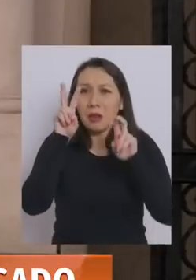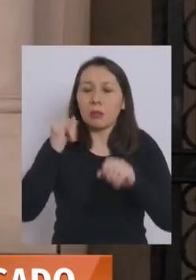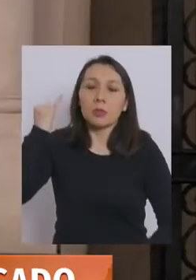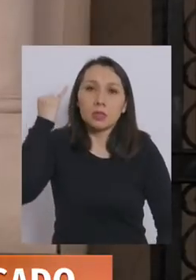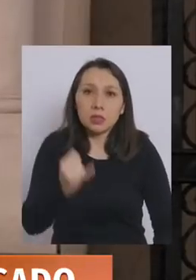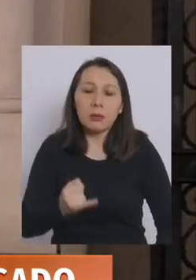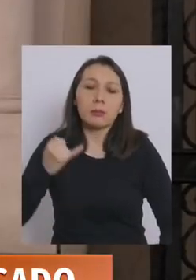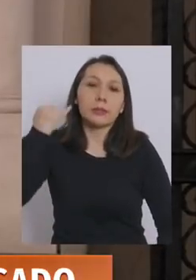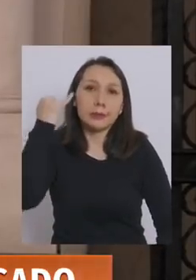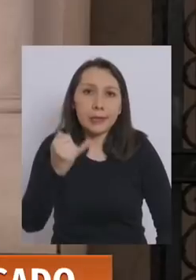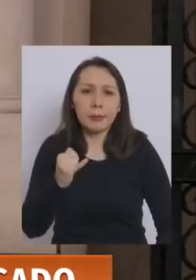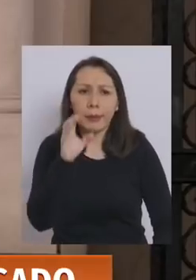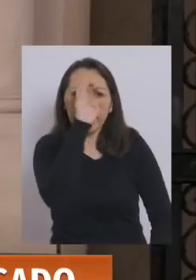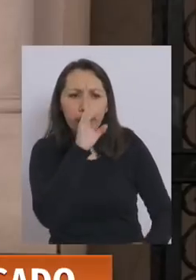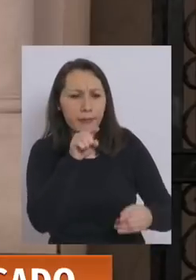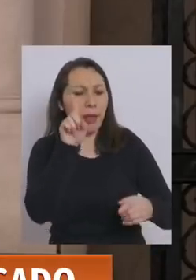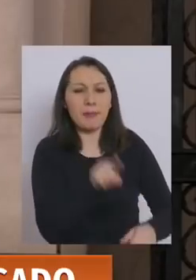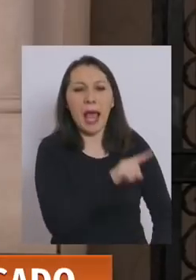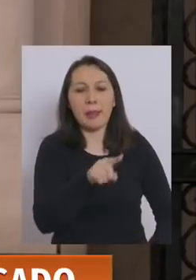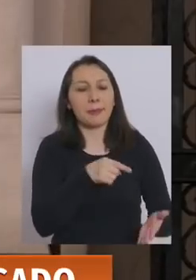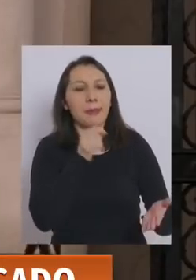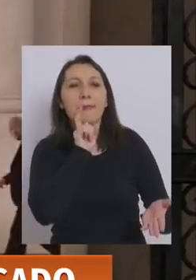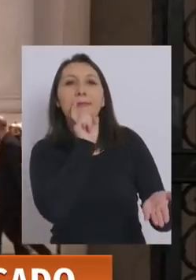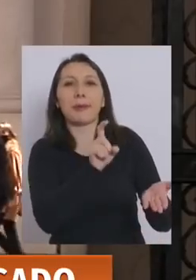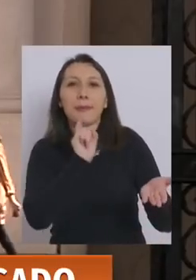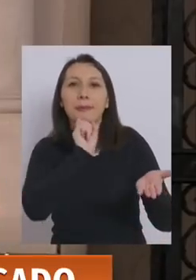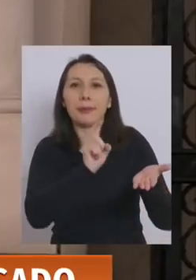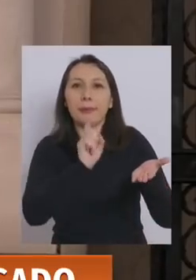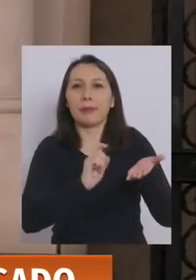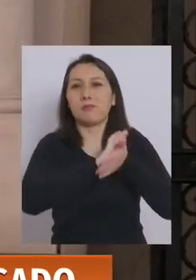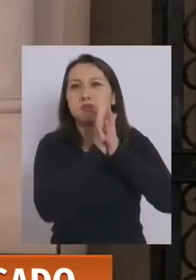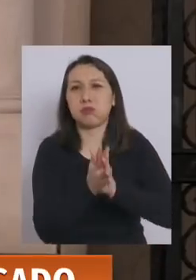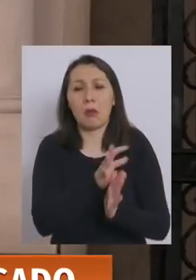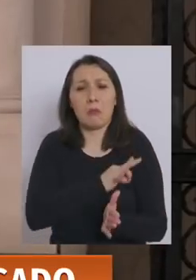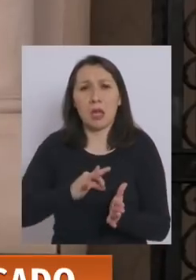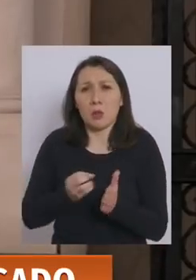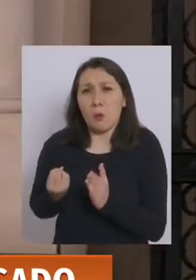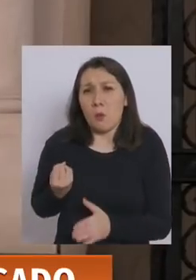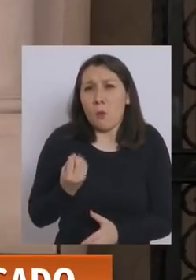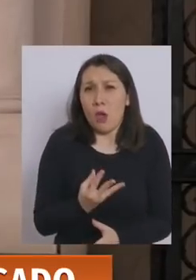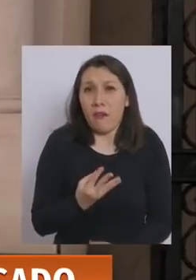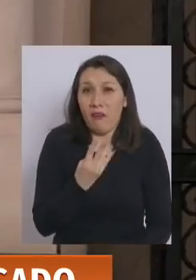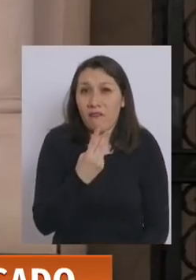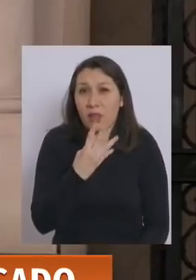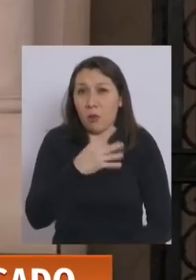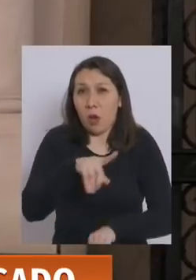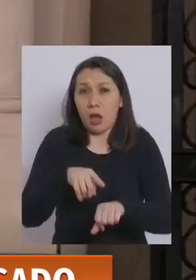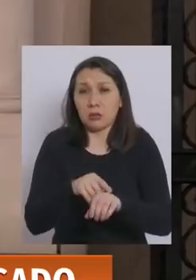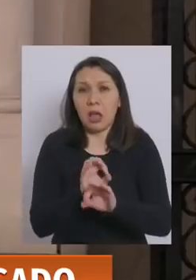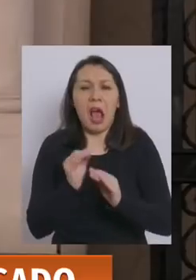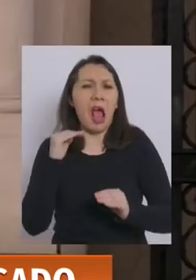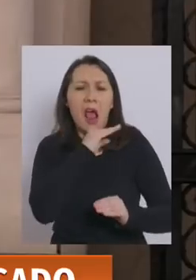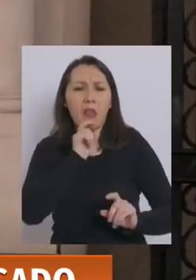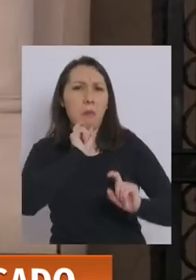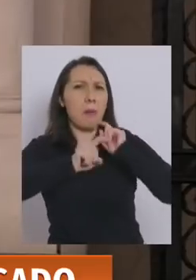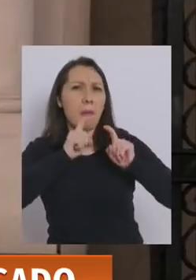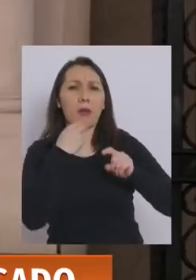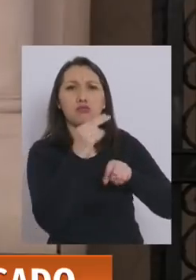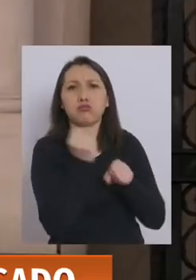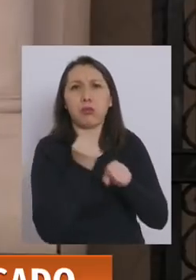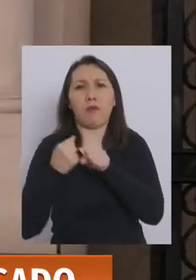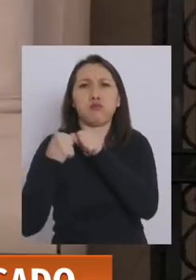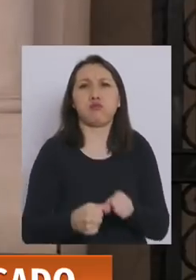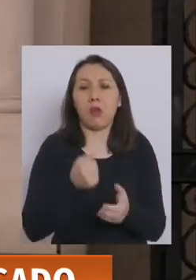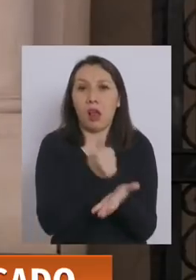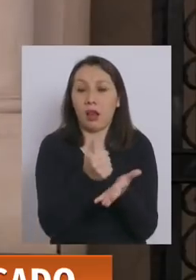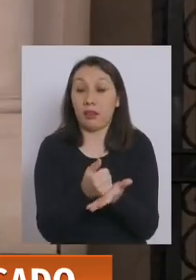permanente de siempre encontrarlo todo mal, siempre criticarlo todo, a un ministro que todavía ni siquiera cumple 24 horas sin ingunear su trayectoria como